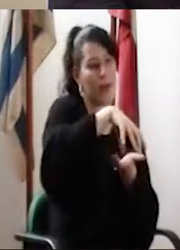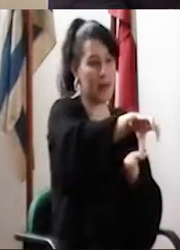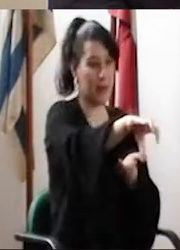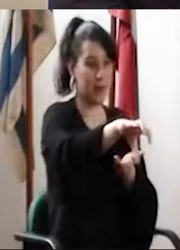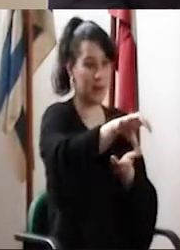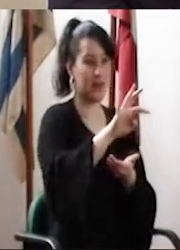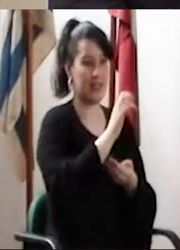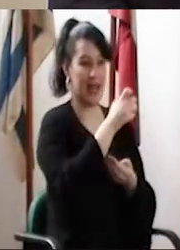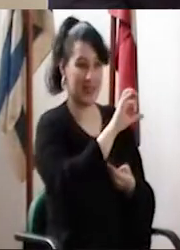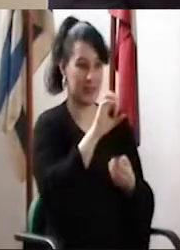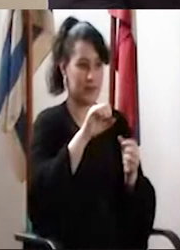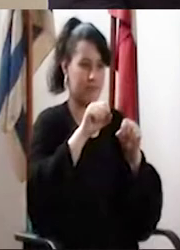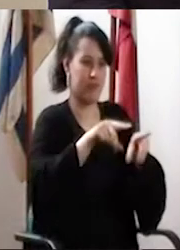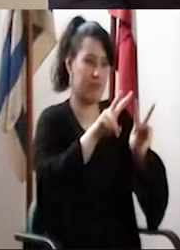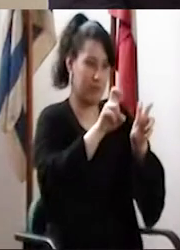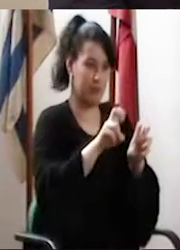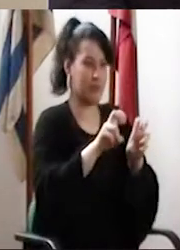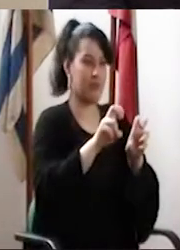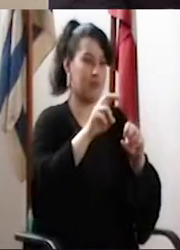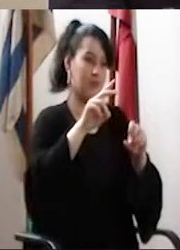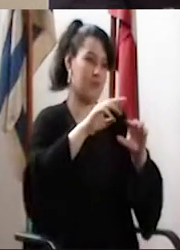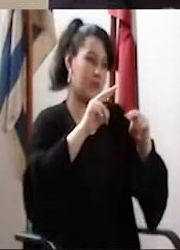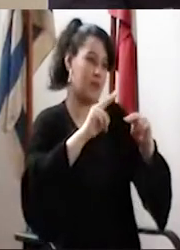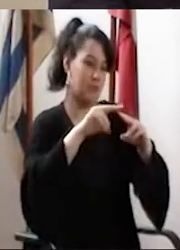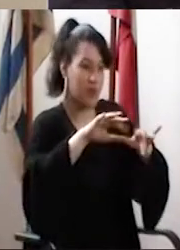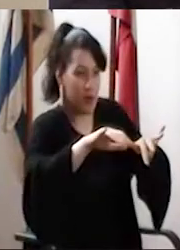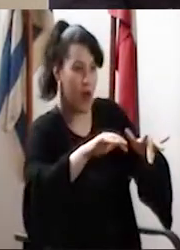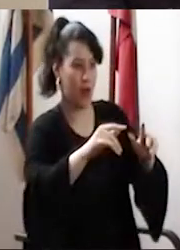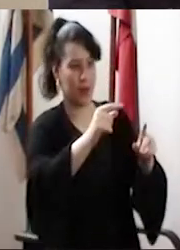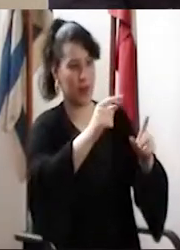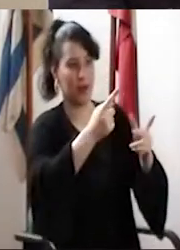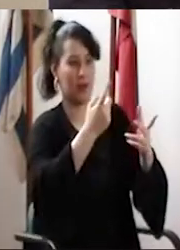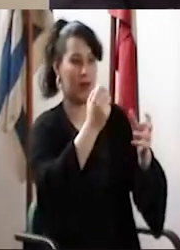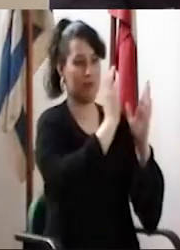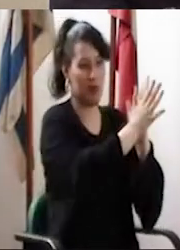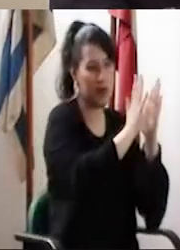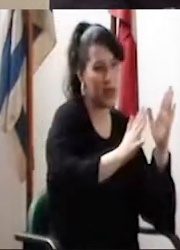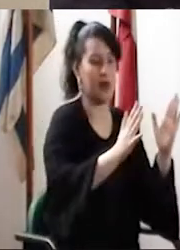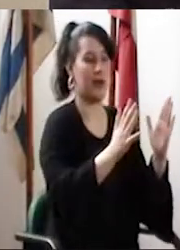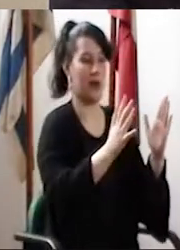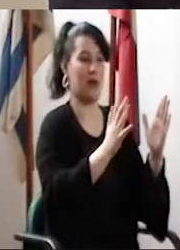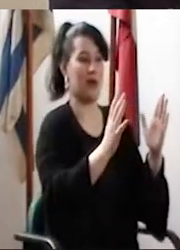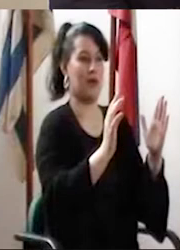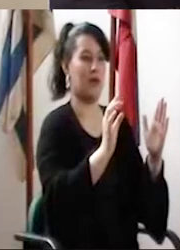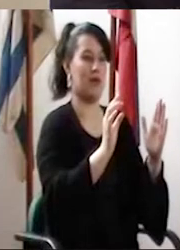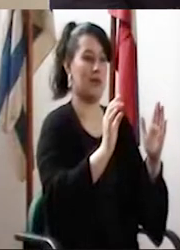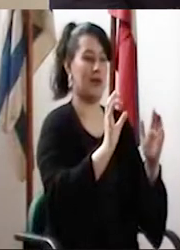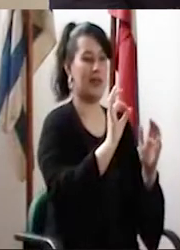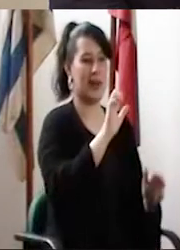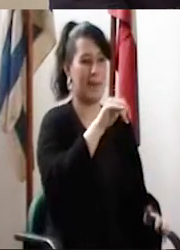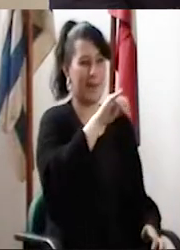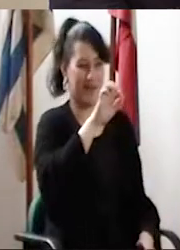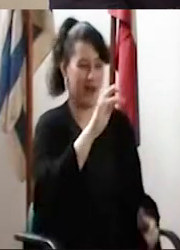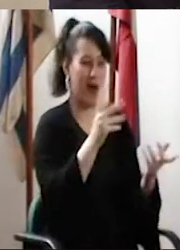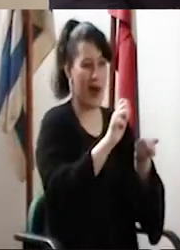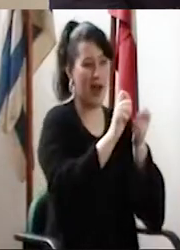de departamento dentro de la estructura TAS que tuviera que ver con todo esto. Que acumulara el trabajo de biblioteca, una parte